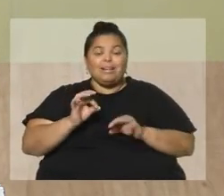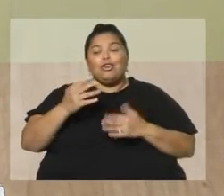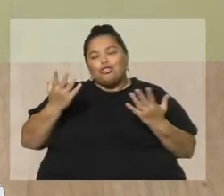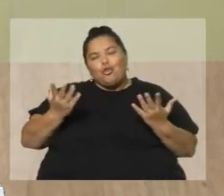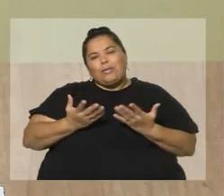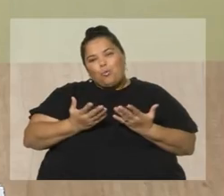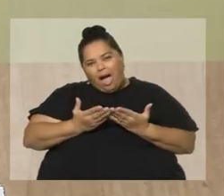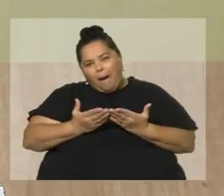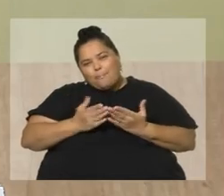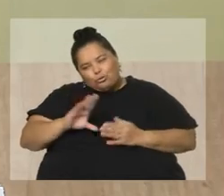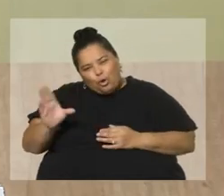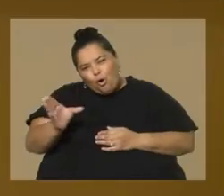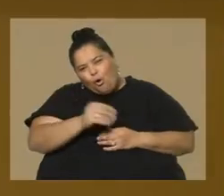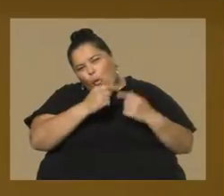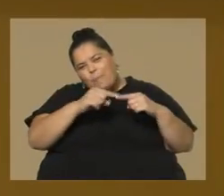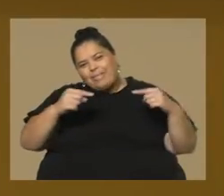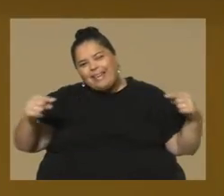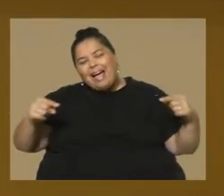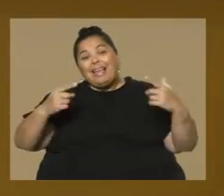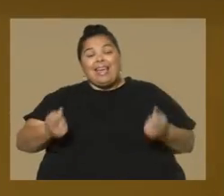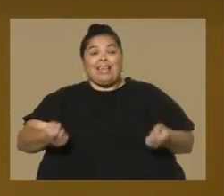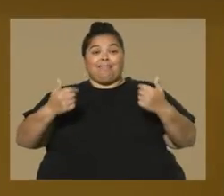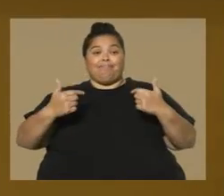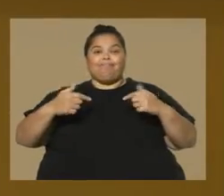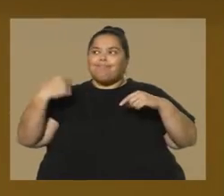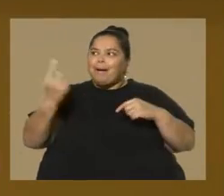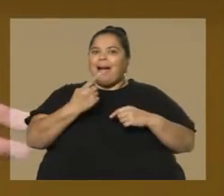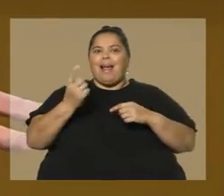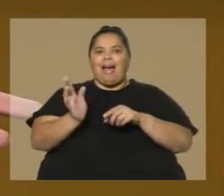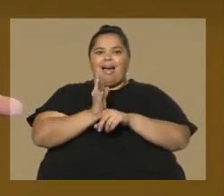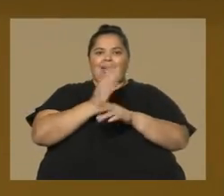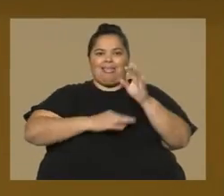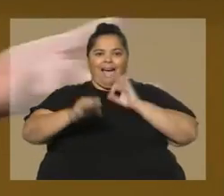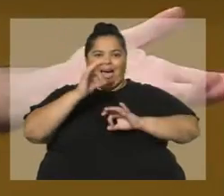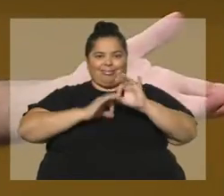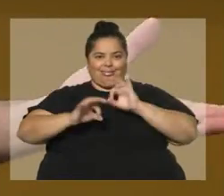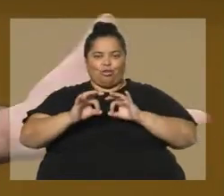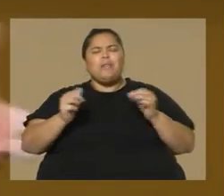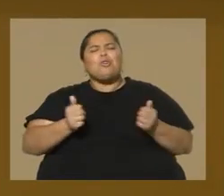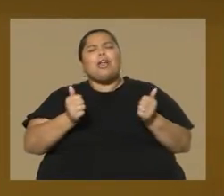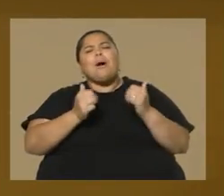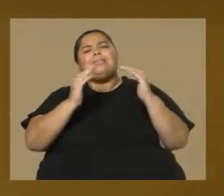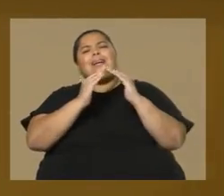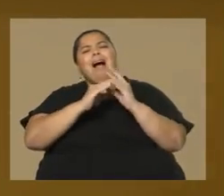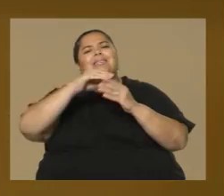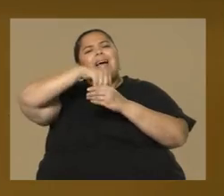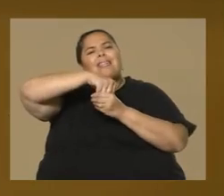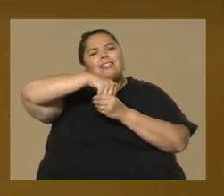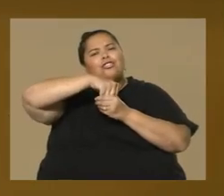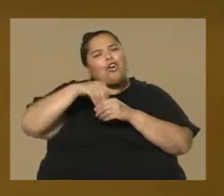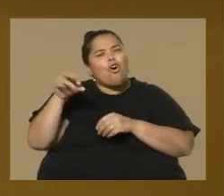a la escena, cuerpo. ¿Por qué realizarlo en un lugar, en una casa, en un lugar tan